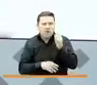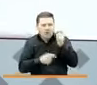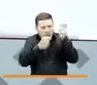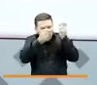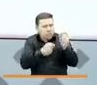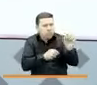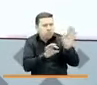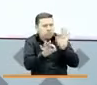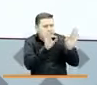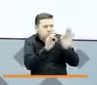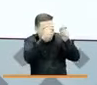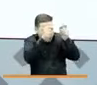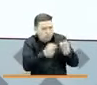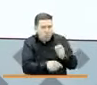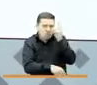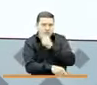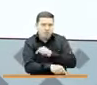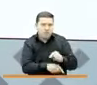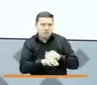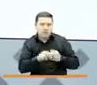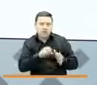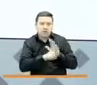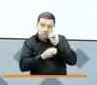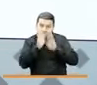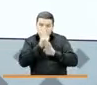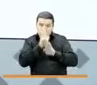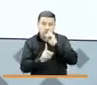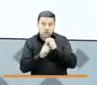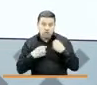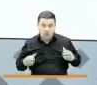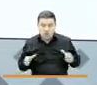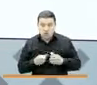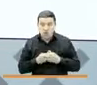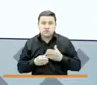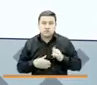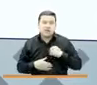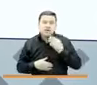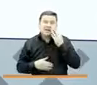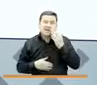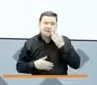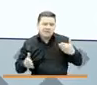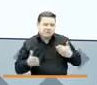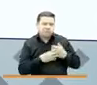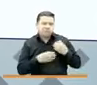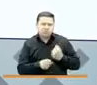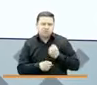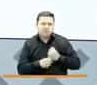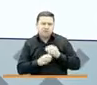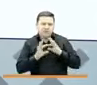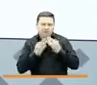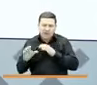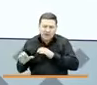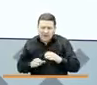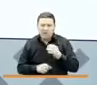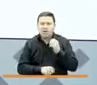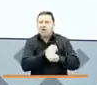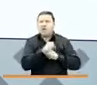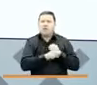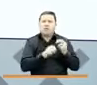durante la pandemia. Prosperidad Social tiene toda la experiencia. Venimos trabajando con Familias en Acción desde el año